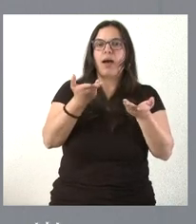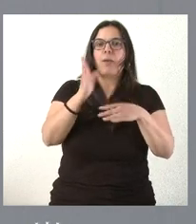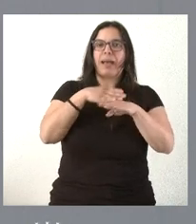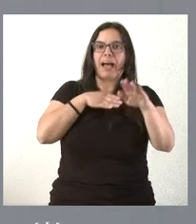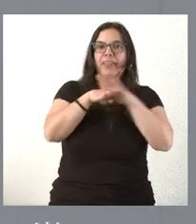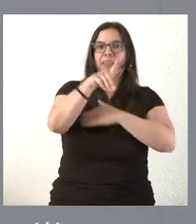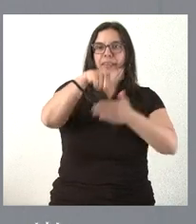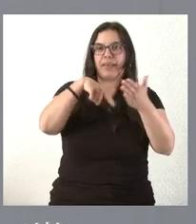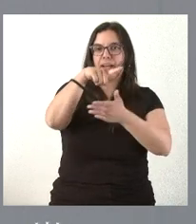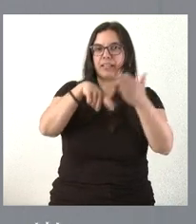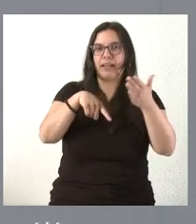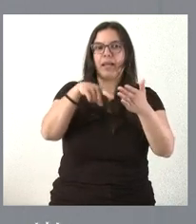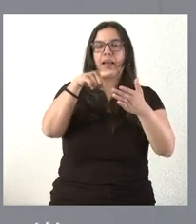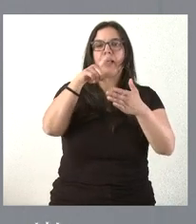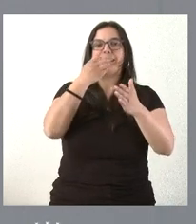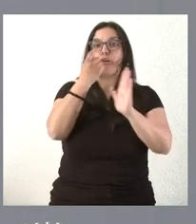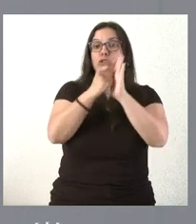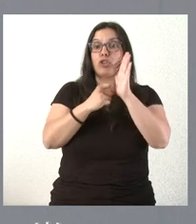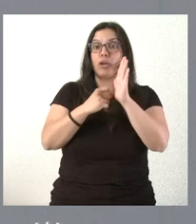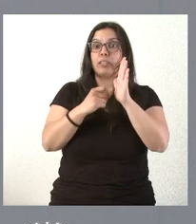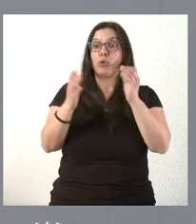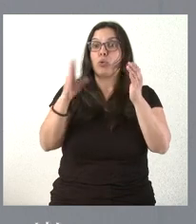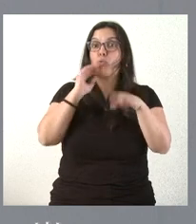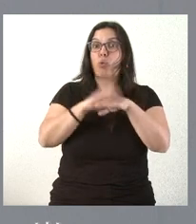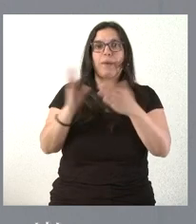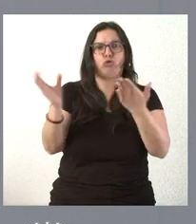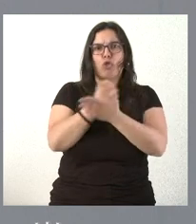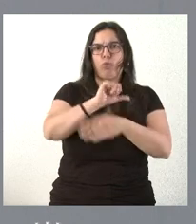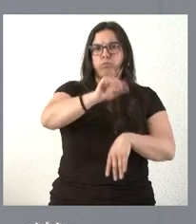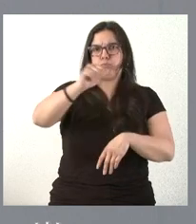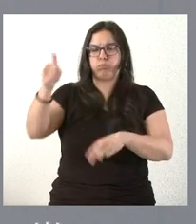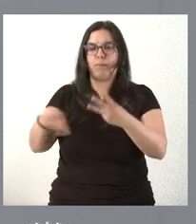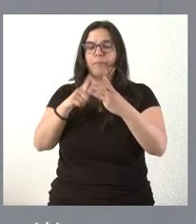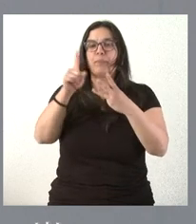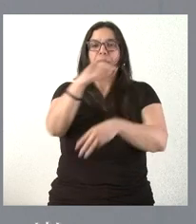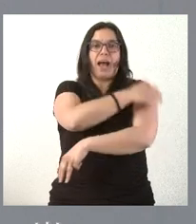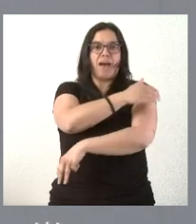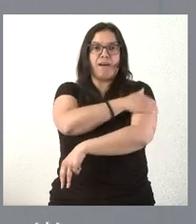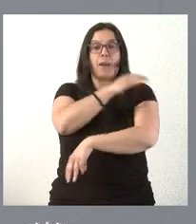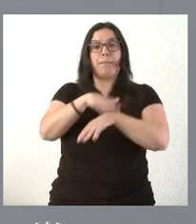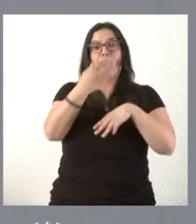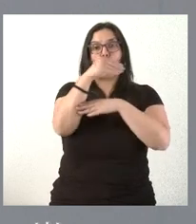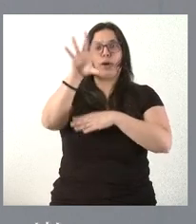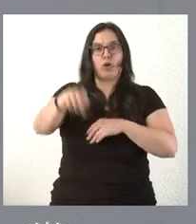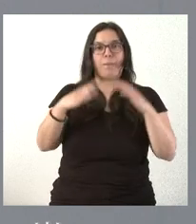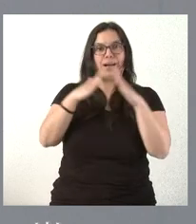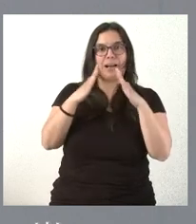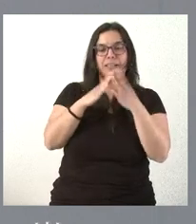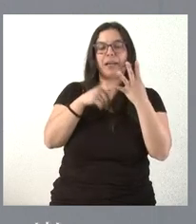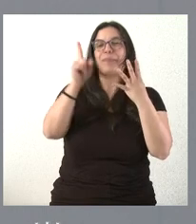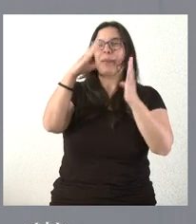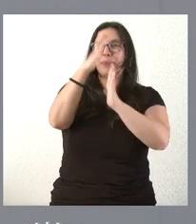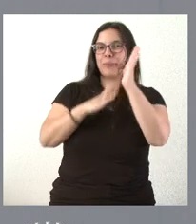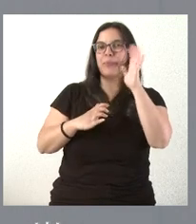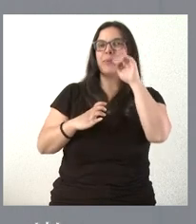al alquiler llegando a todos los que cumplen las condiciones, desde avales para la adquisición de viviendas por parte de los jóvenes, desde deducciones